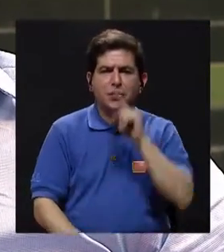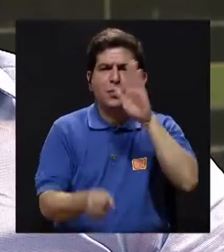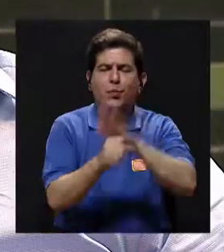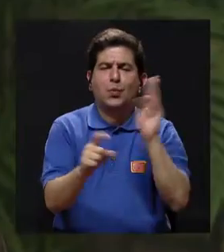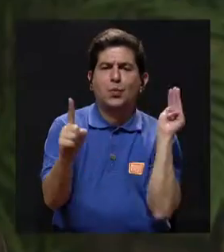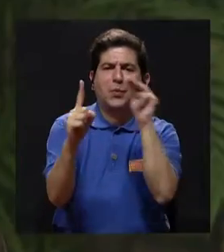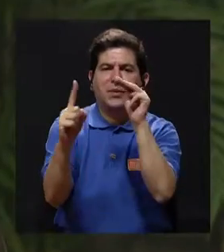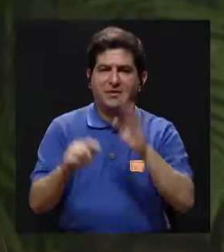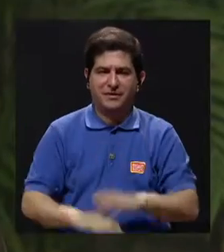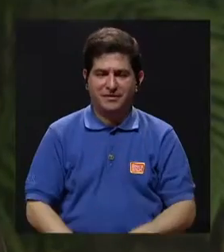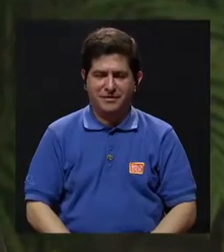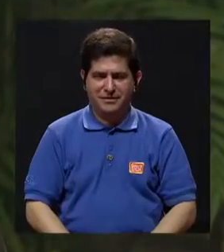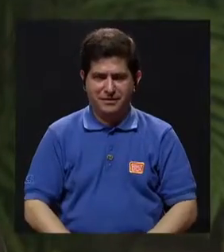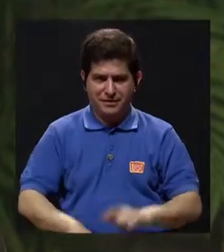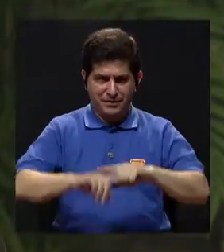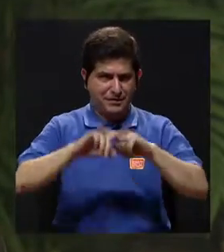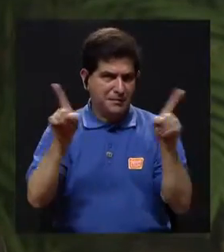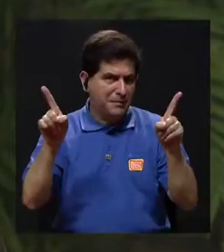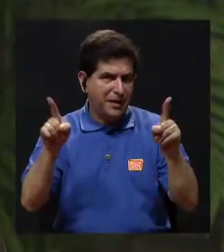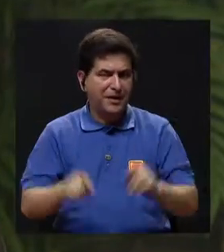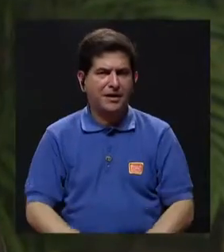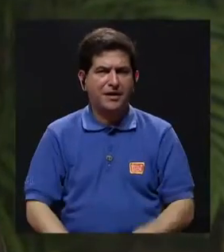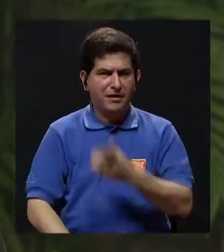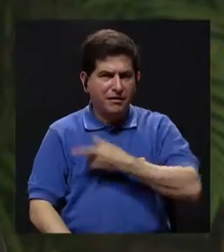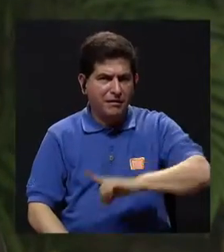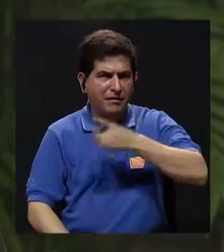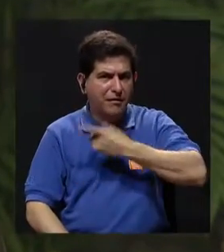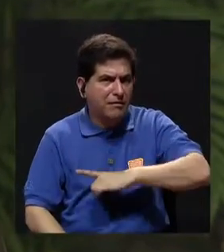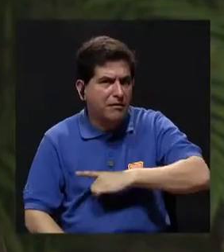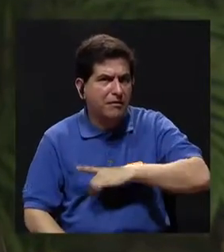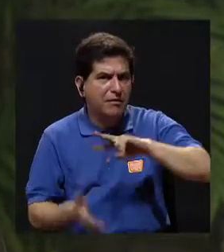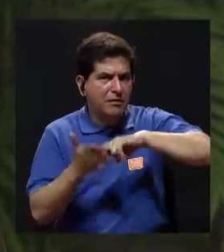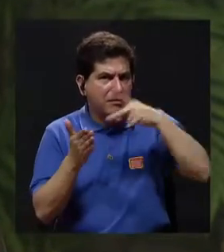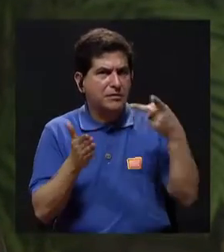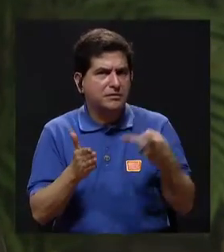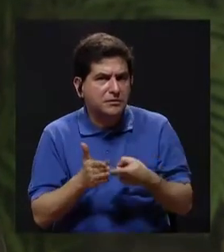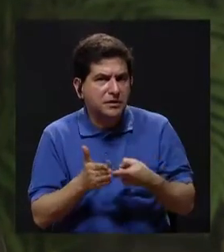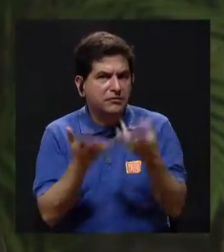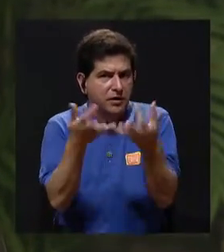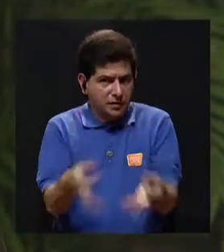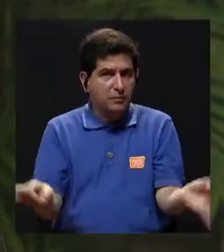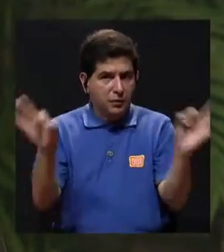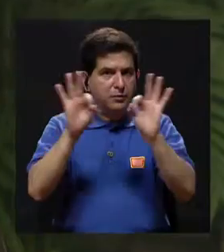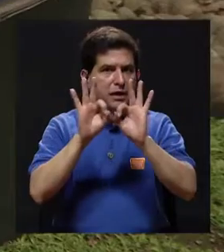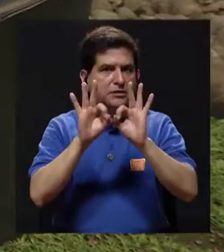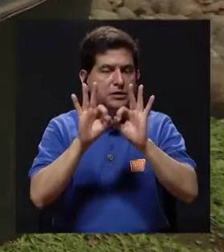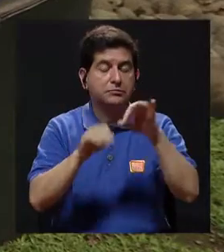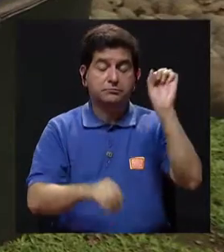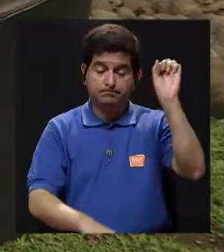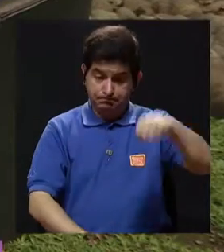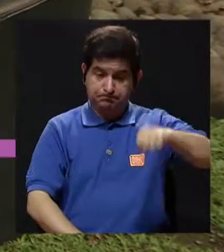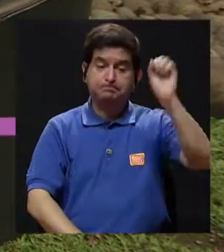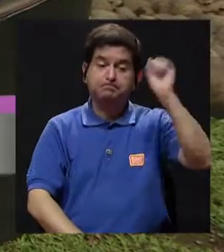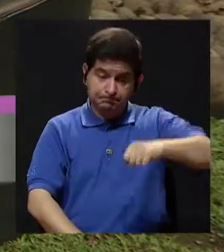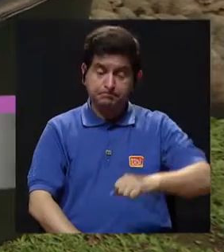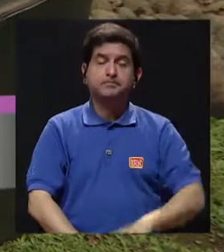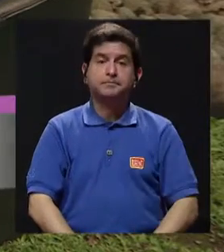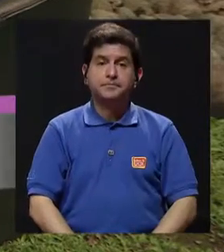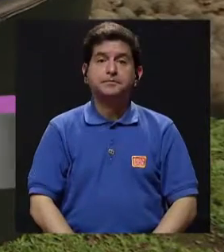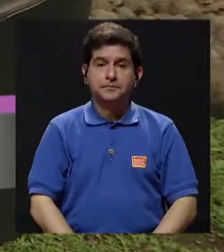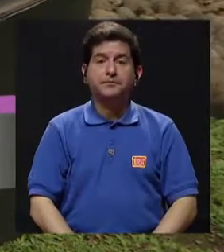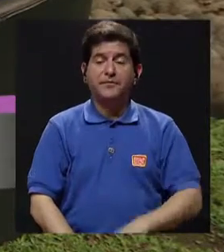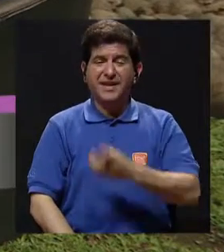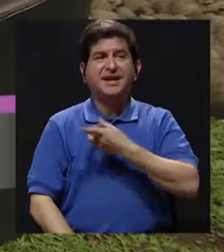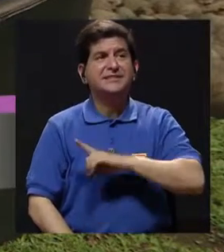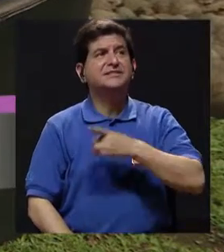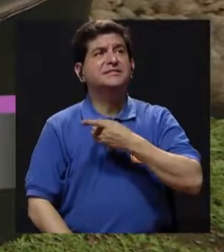una de las metas. Pero entonces, don Javier, definitivamente la disciplina juega un factor muy importante. Sí, disciplina